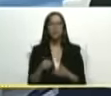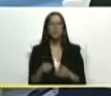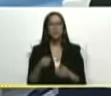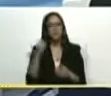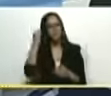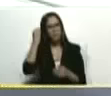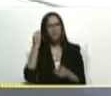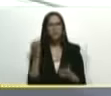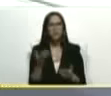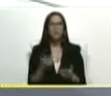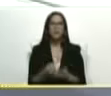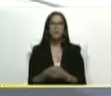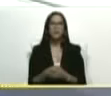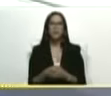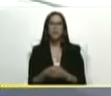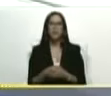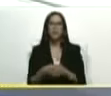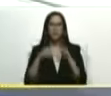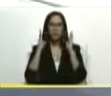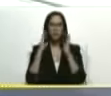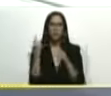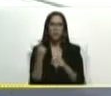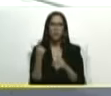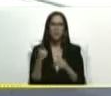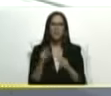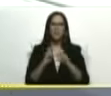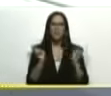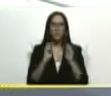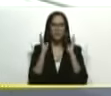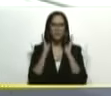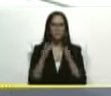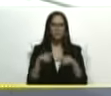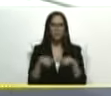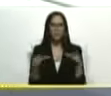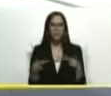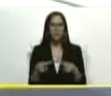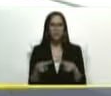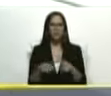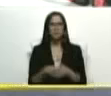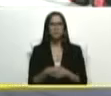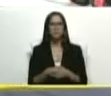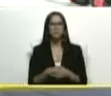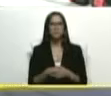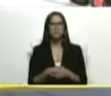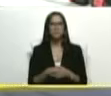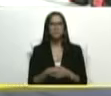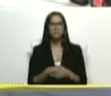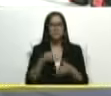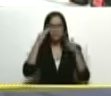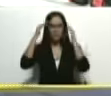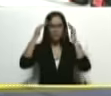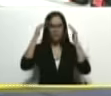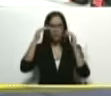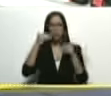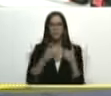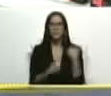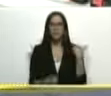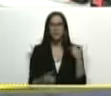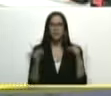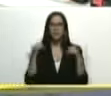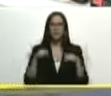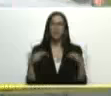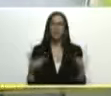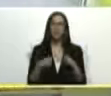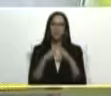dijera pues de manera técnica como ella ve el tema de la atención en este espacio comentar al presidente saludos presidente sí bueno aquí nos